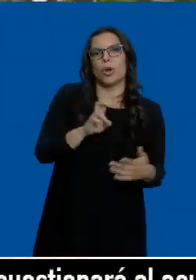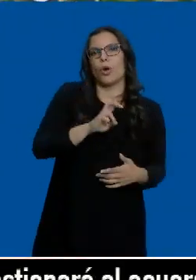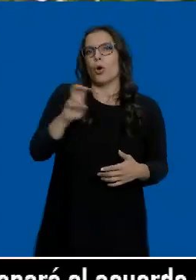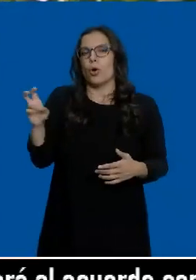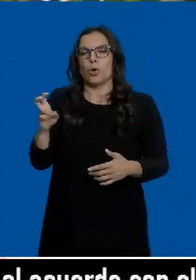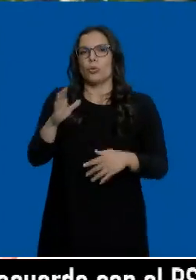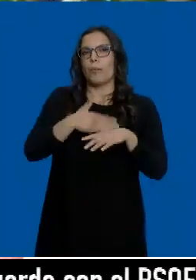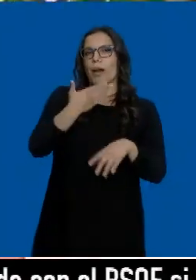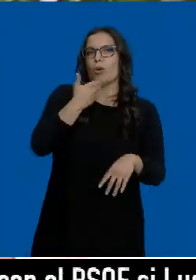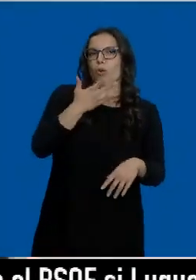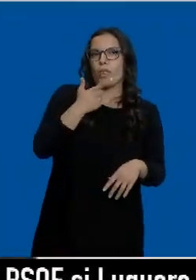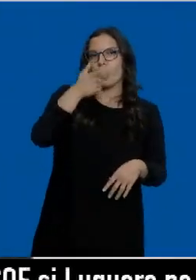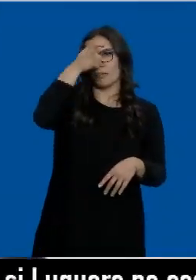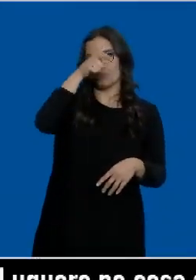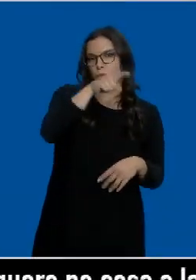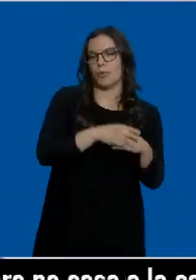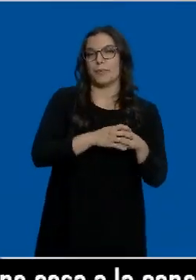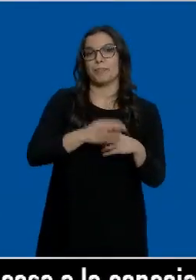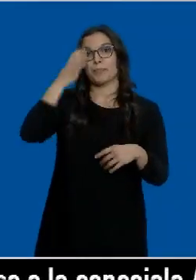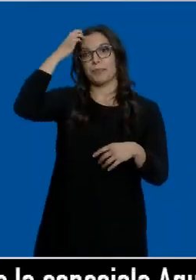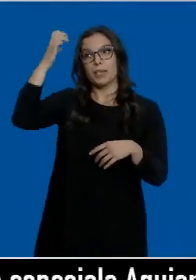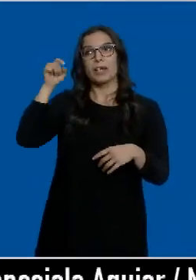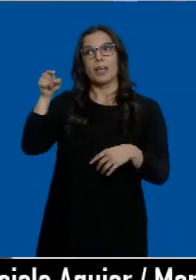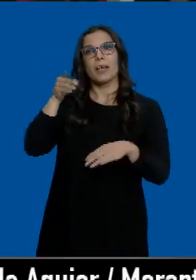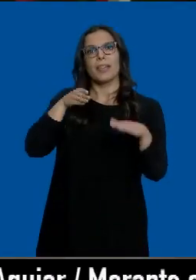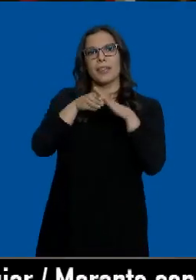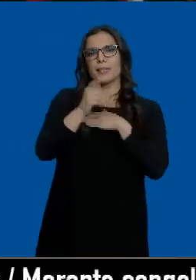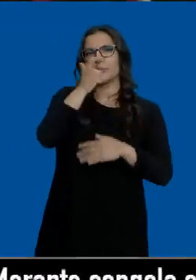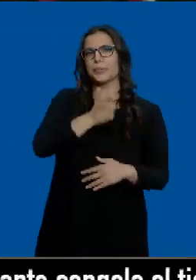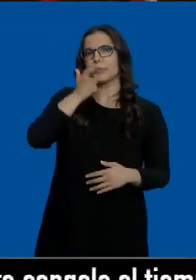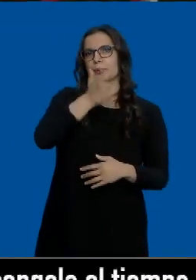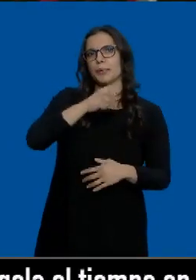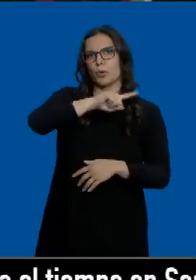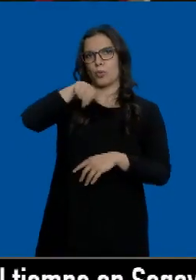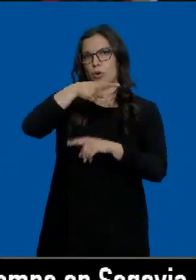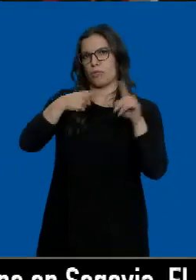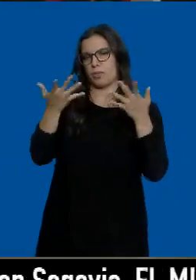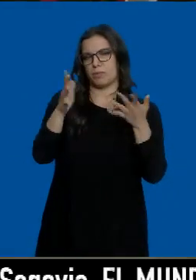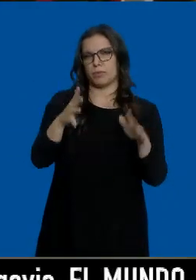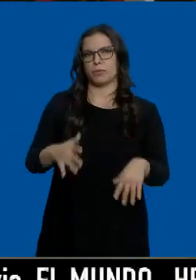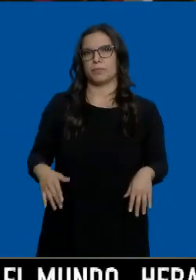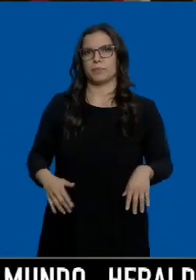motivo de conocer la localidad. El monarca ha estado en el interior durante algo más de hora y media.